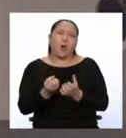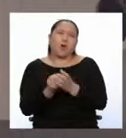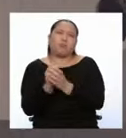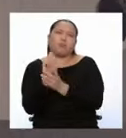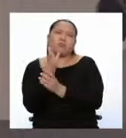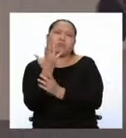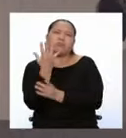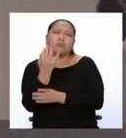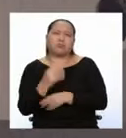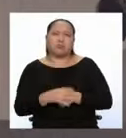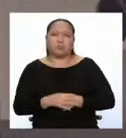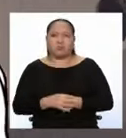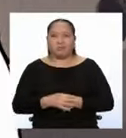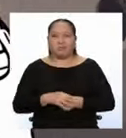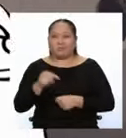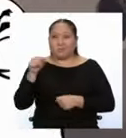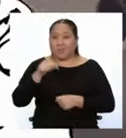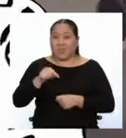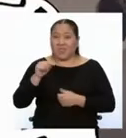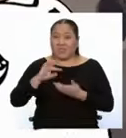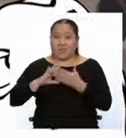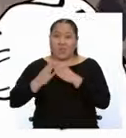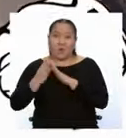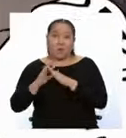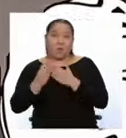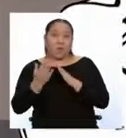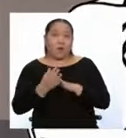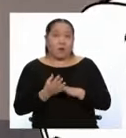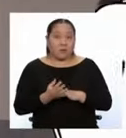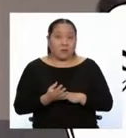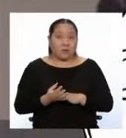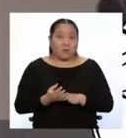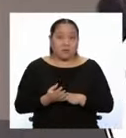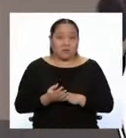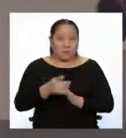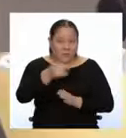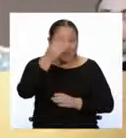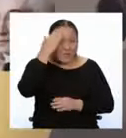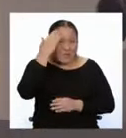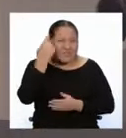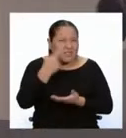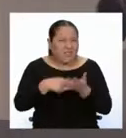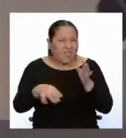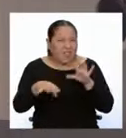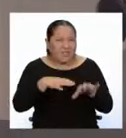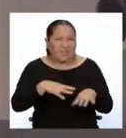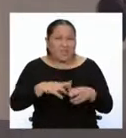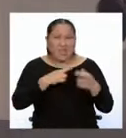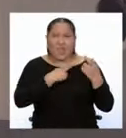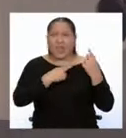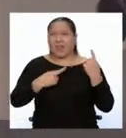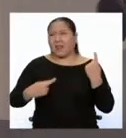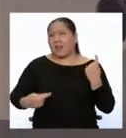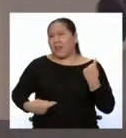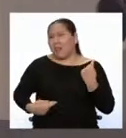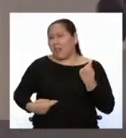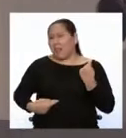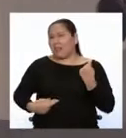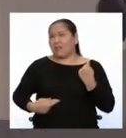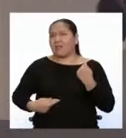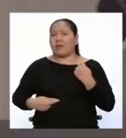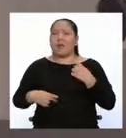Y mientras esto pasaba con el pueblo, ¿sabes qué hacía el rey? Pues estaba tomando un baño en su tina de oro.